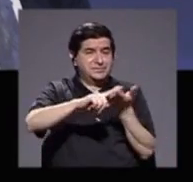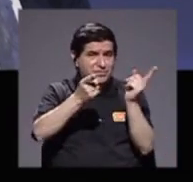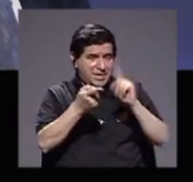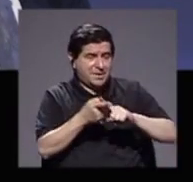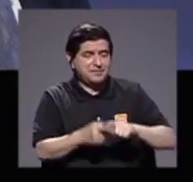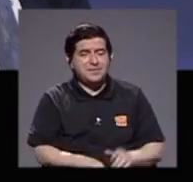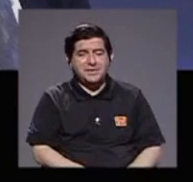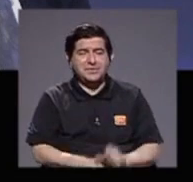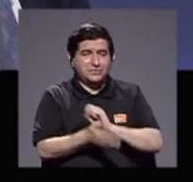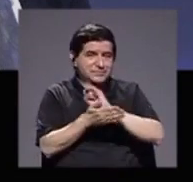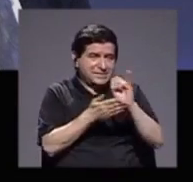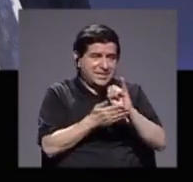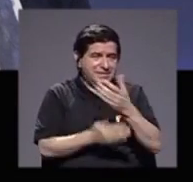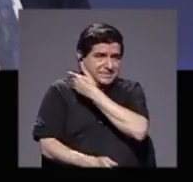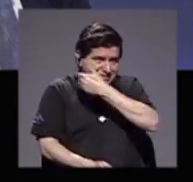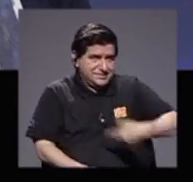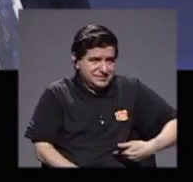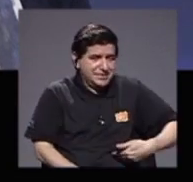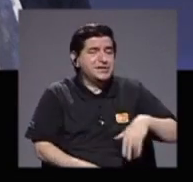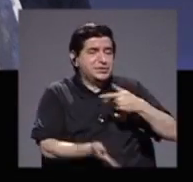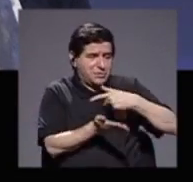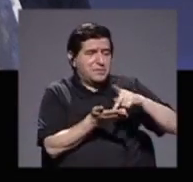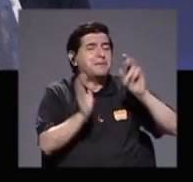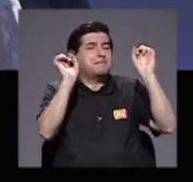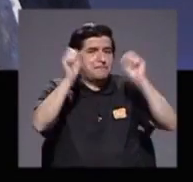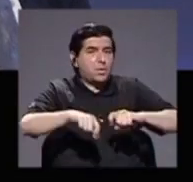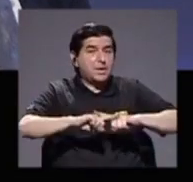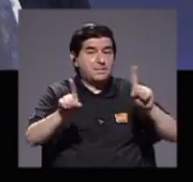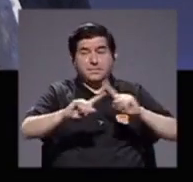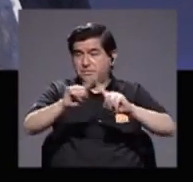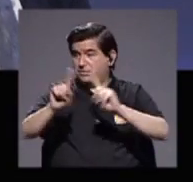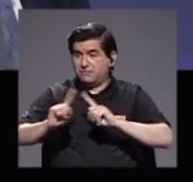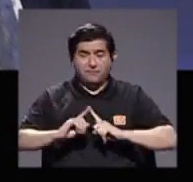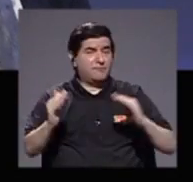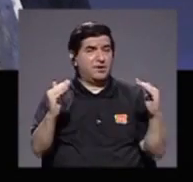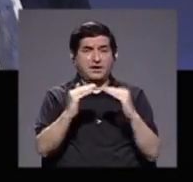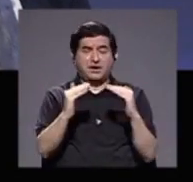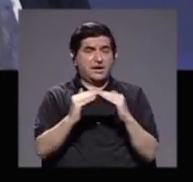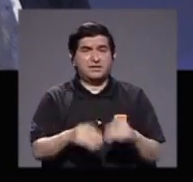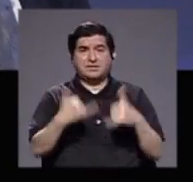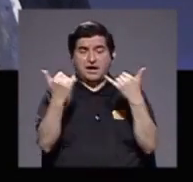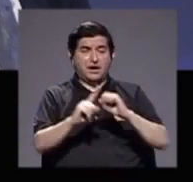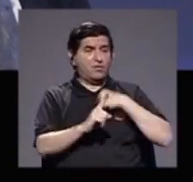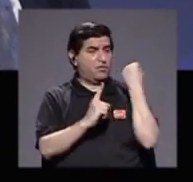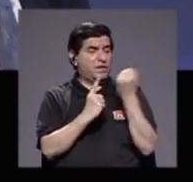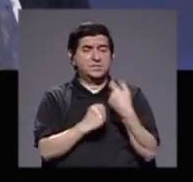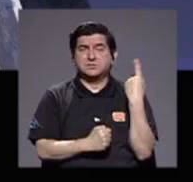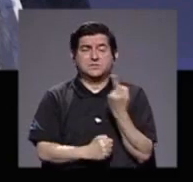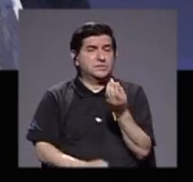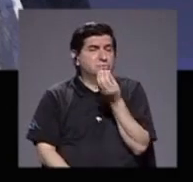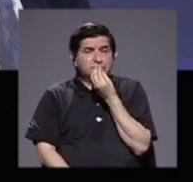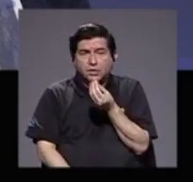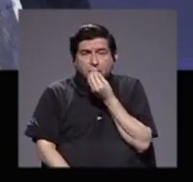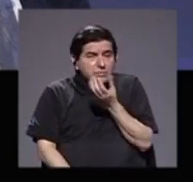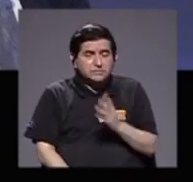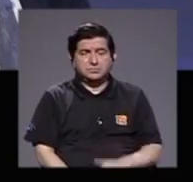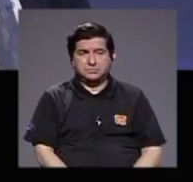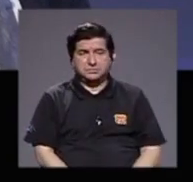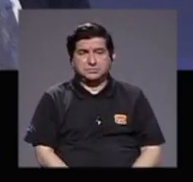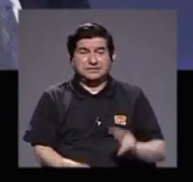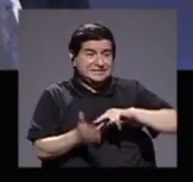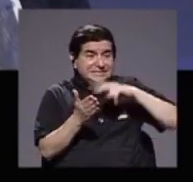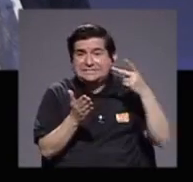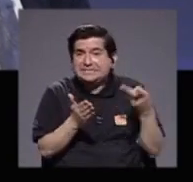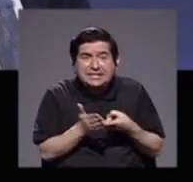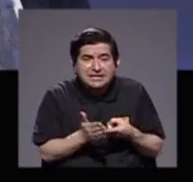puede pagar pero hay muchos hogares que hoy por hoy están en la operación Frijoles, ¿verdad? Y operación Frijoles